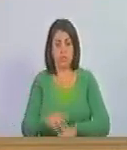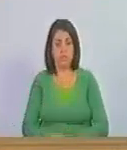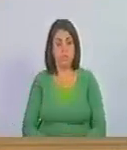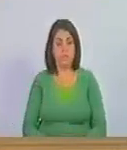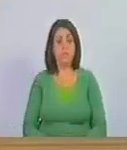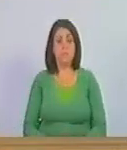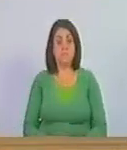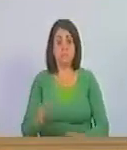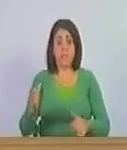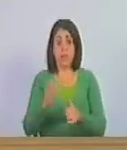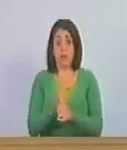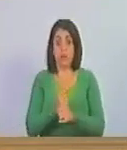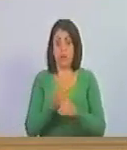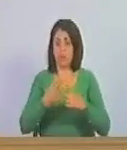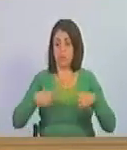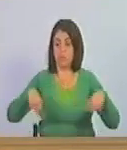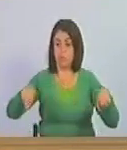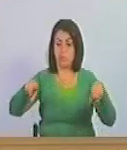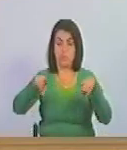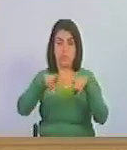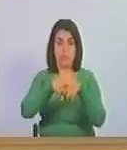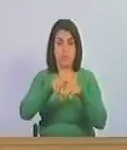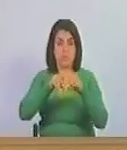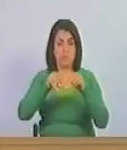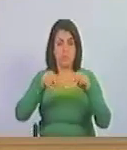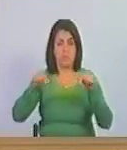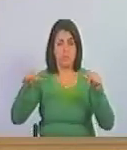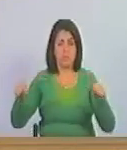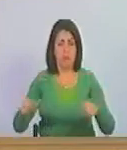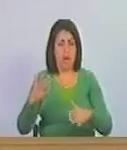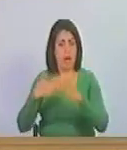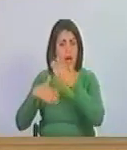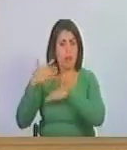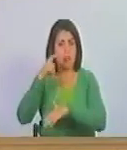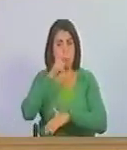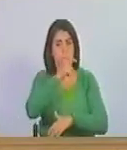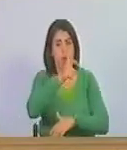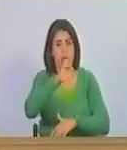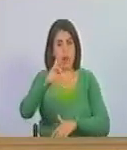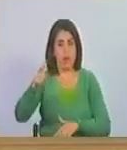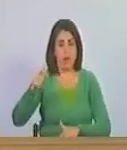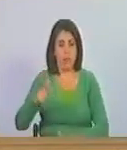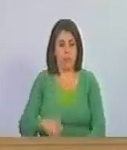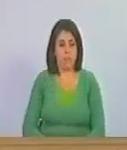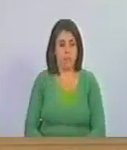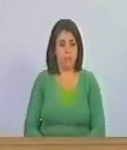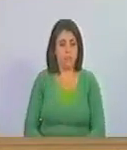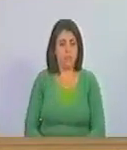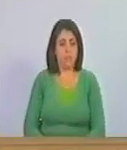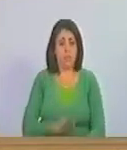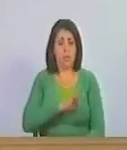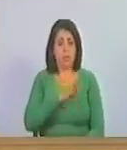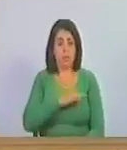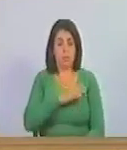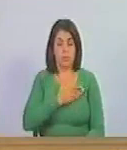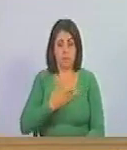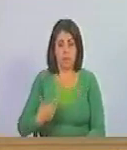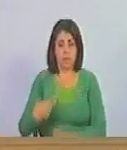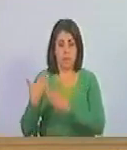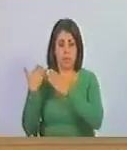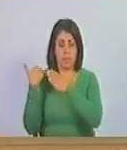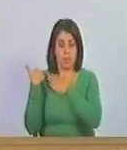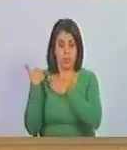encontraron los cimentos y la ceniza de la primitiva población señor presidente encargado